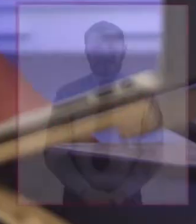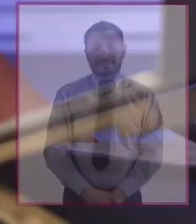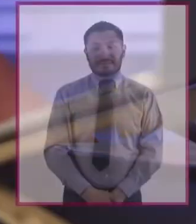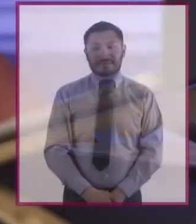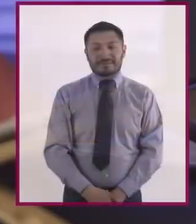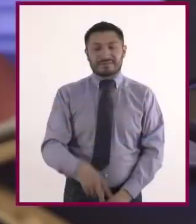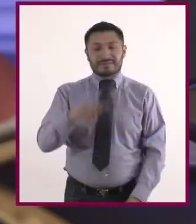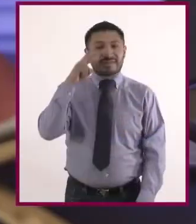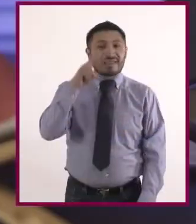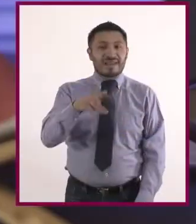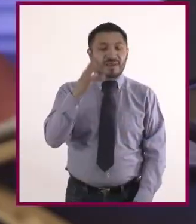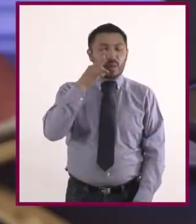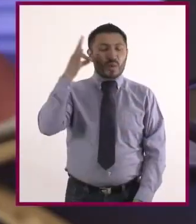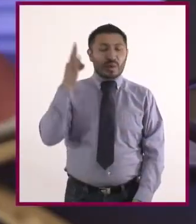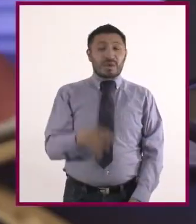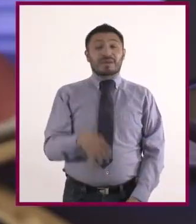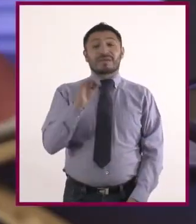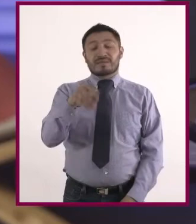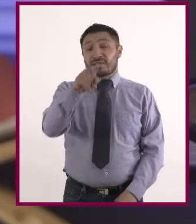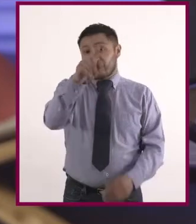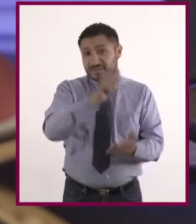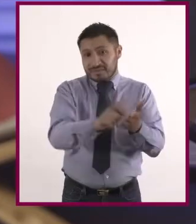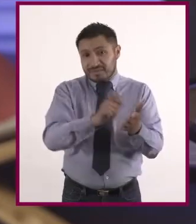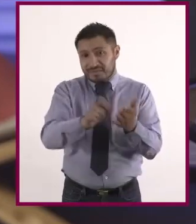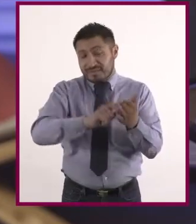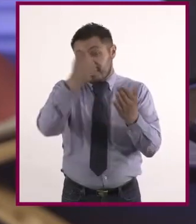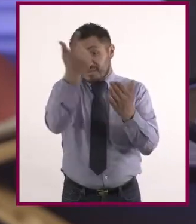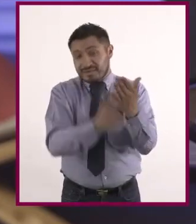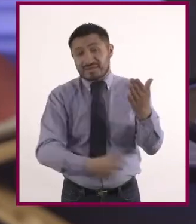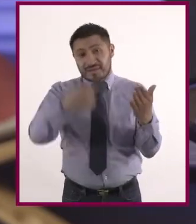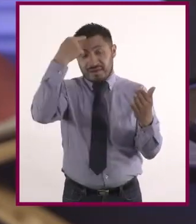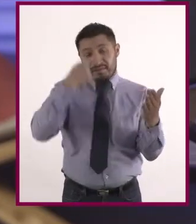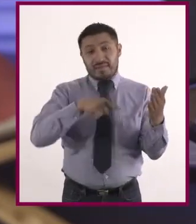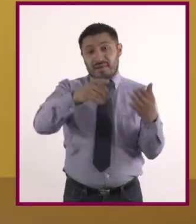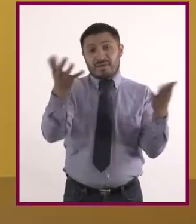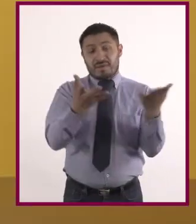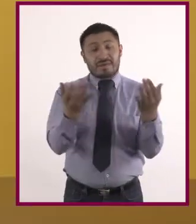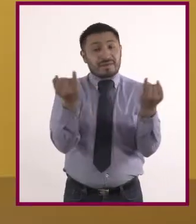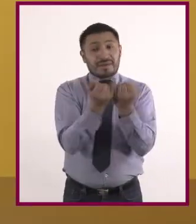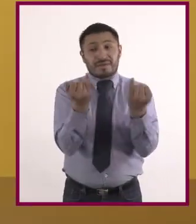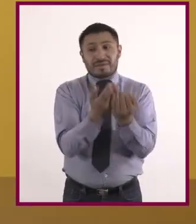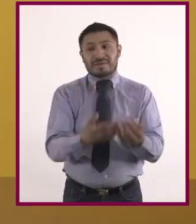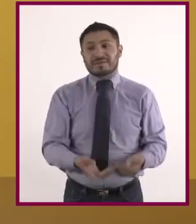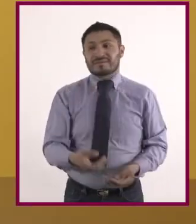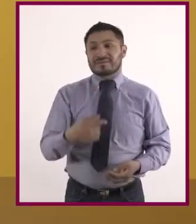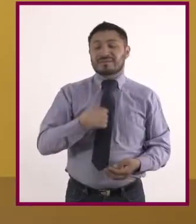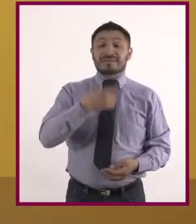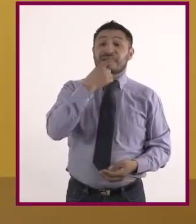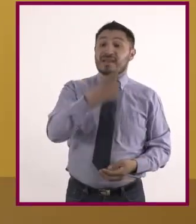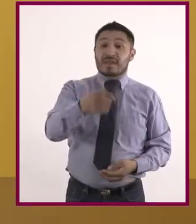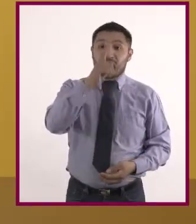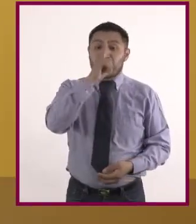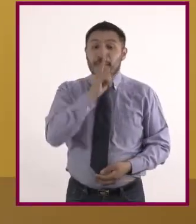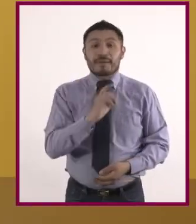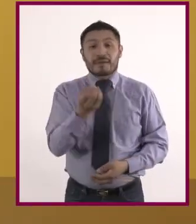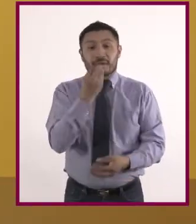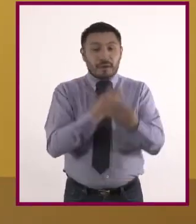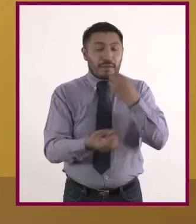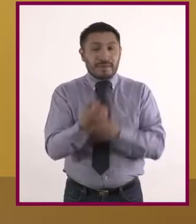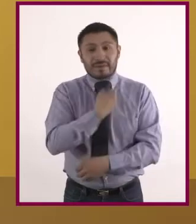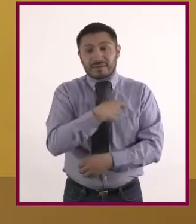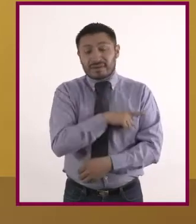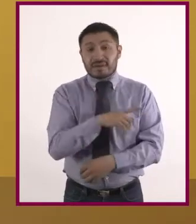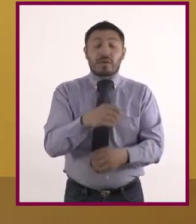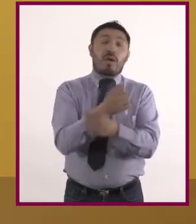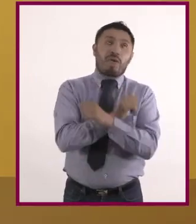Se ve buenísima. Oigan, ¿anotaron la receta para que las hagan ustedes en su casa? Te dije que era una mentira eso de que comer sano tenía que